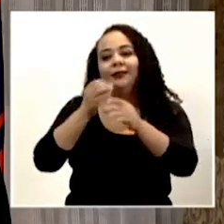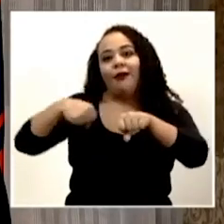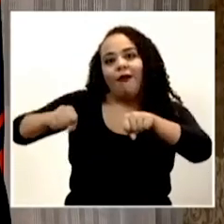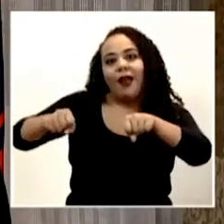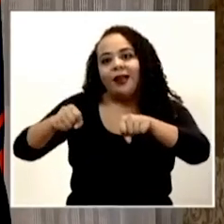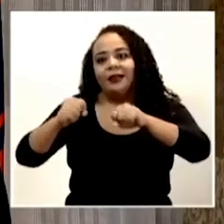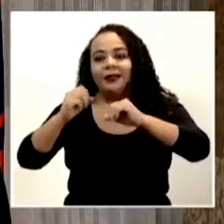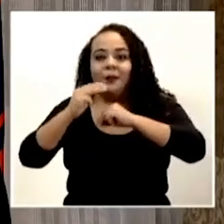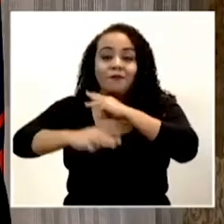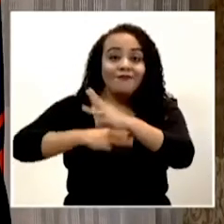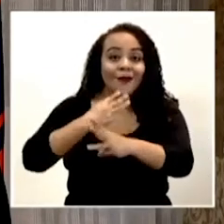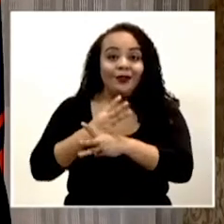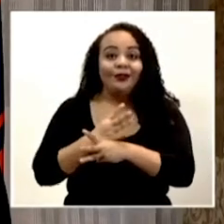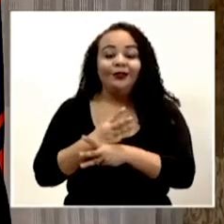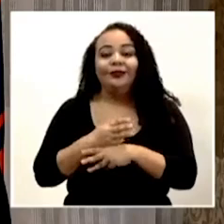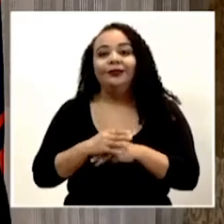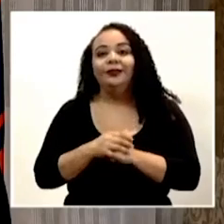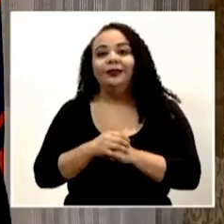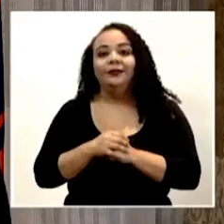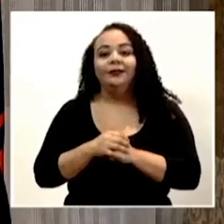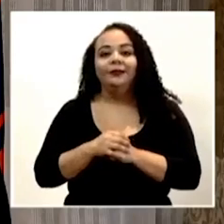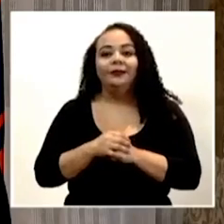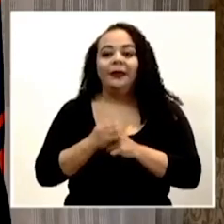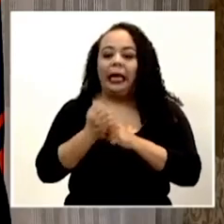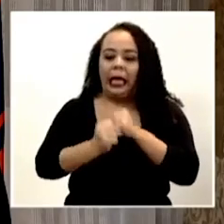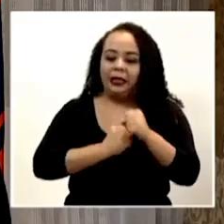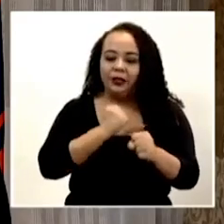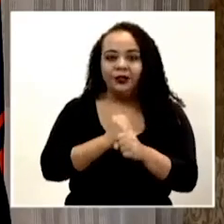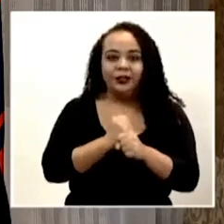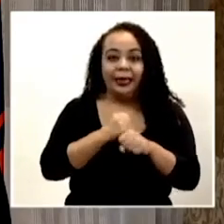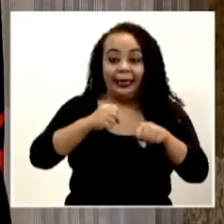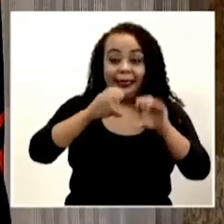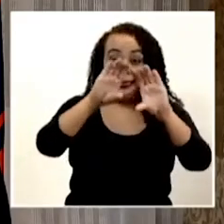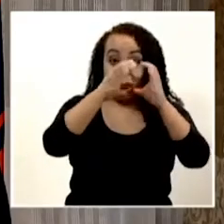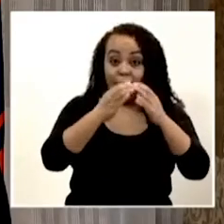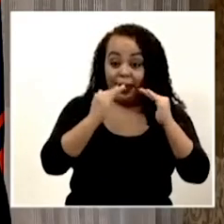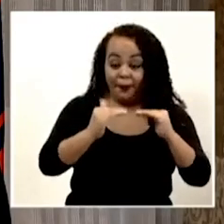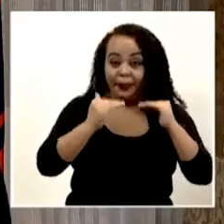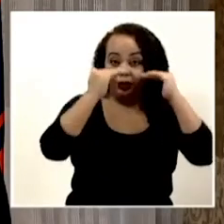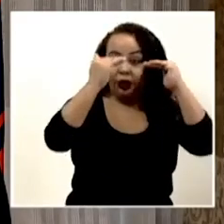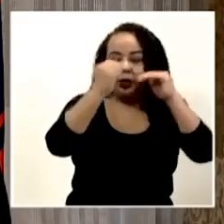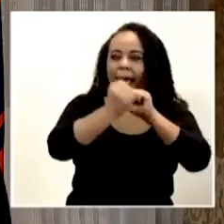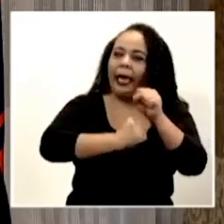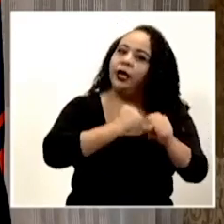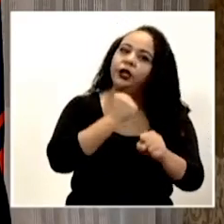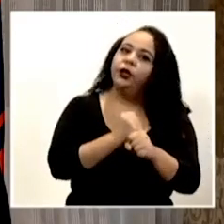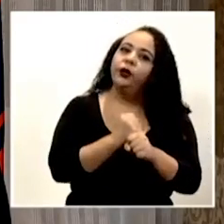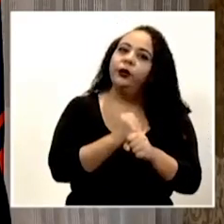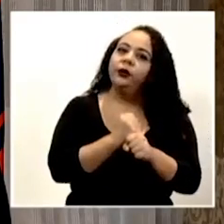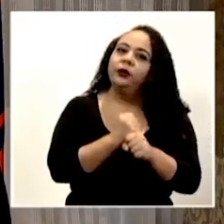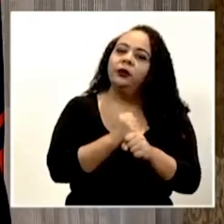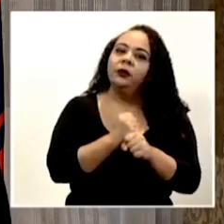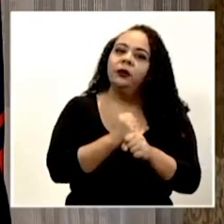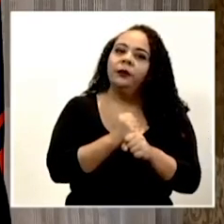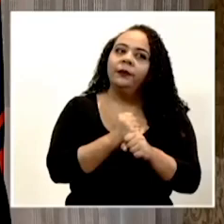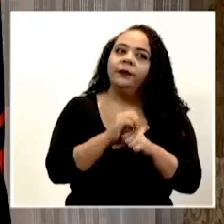en, en, entre los años, en la categoría mayor, entre los años, eh,